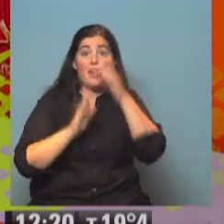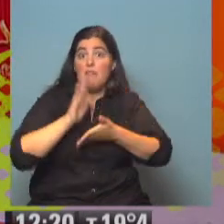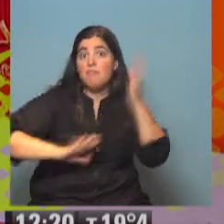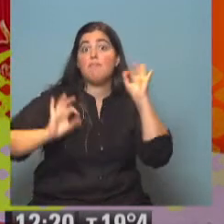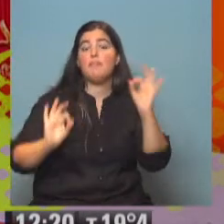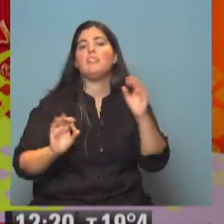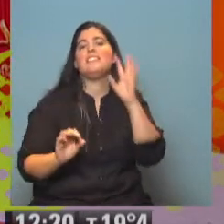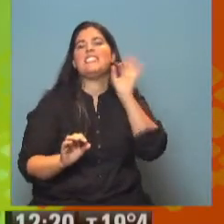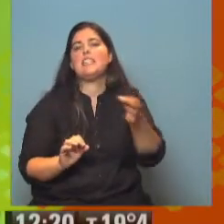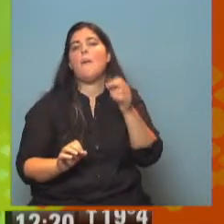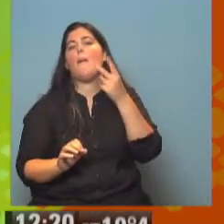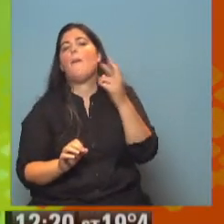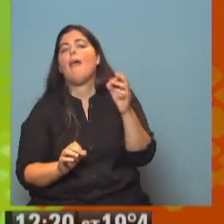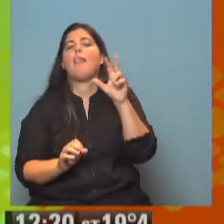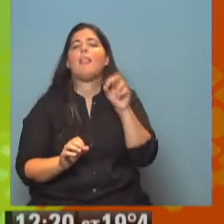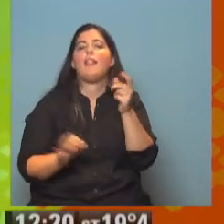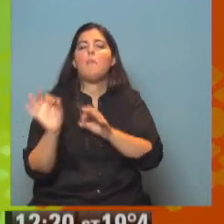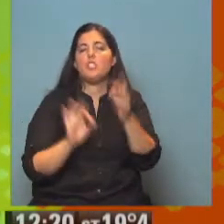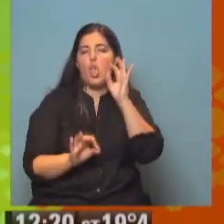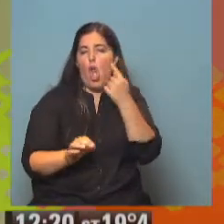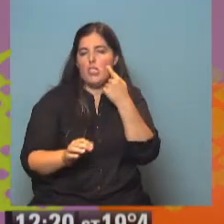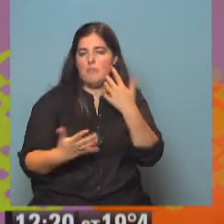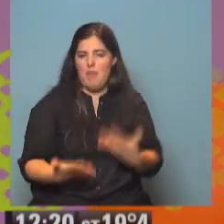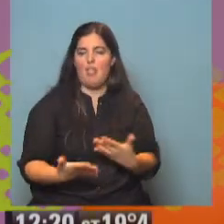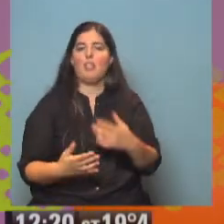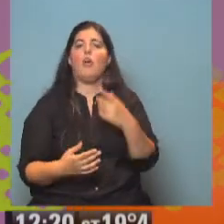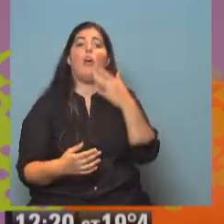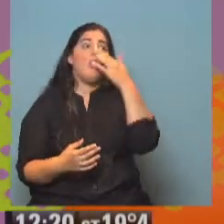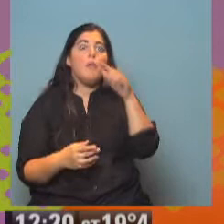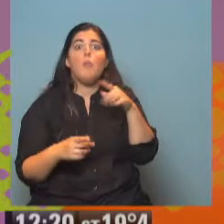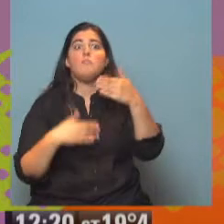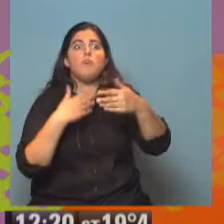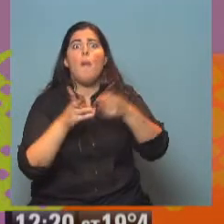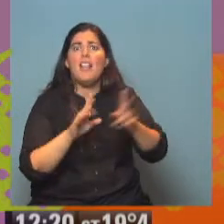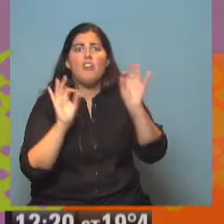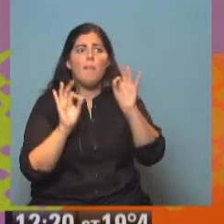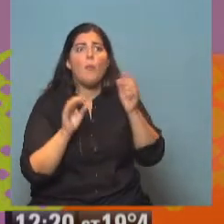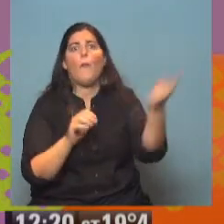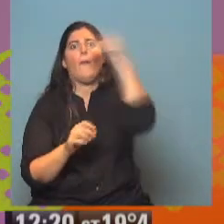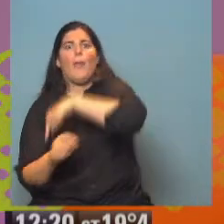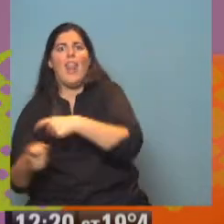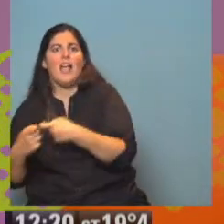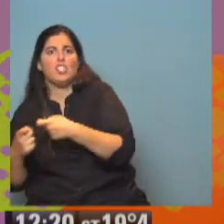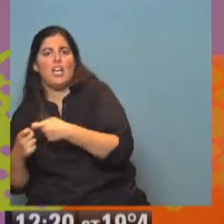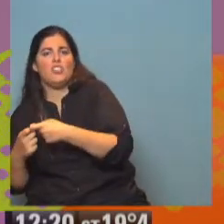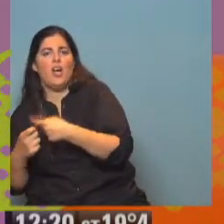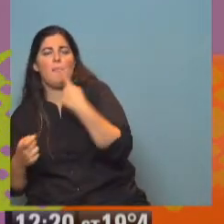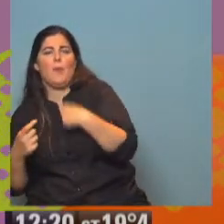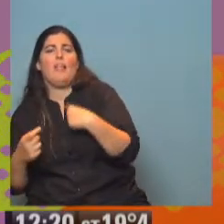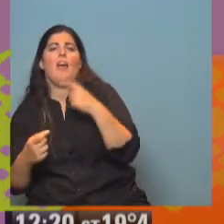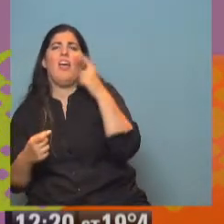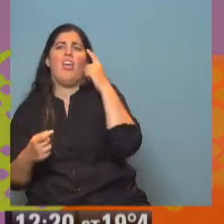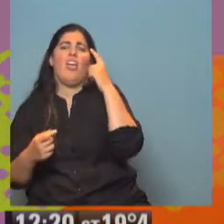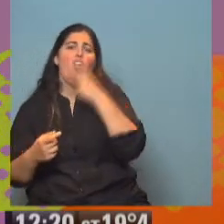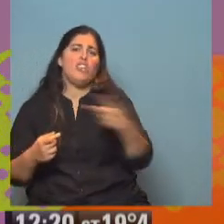20, 30% saber. Y nosotros caemos, por ejemplo, nos caen a nosotros las personas que terminan de operarse y nos dicen, miren, a los 20, a los 10 días,